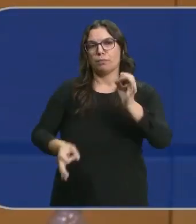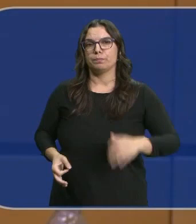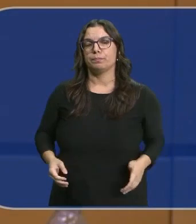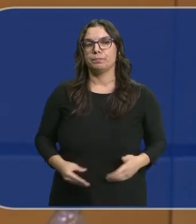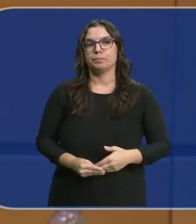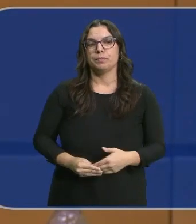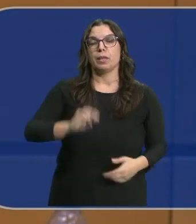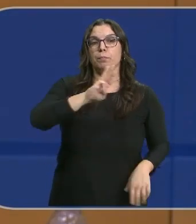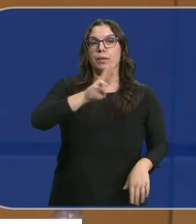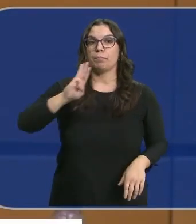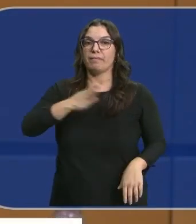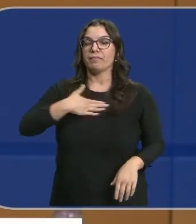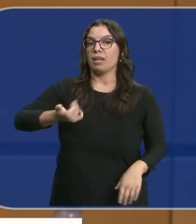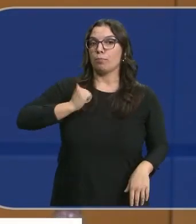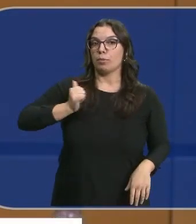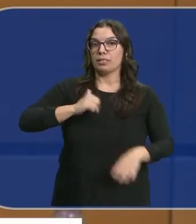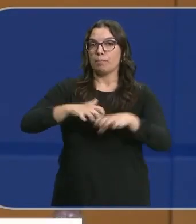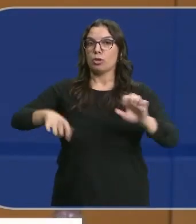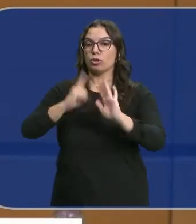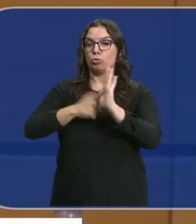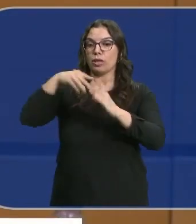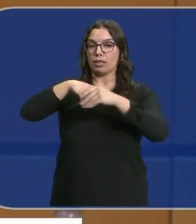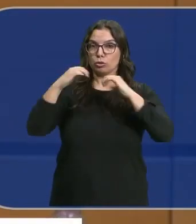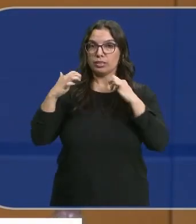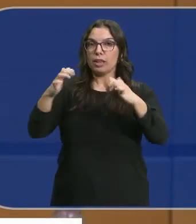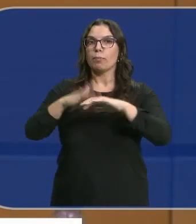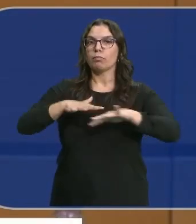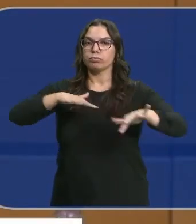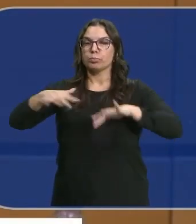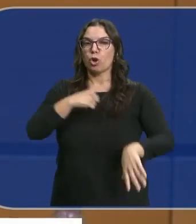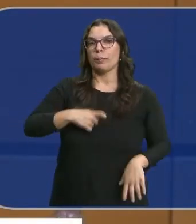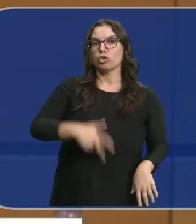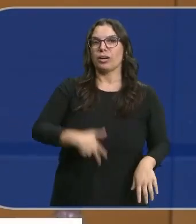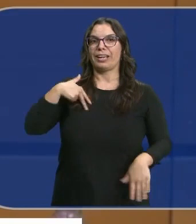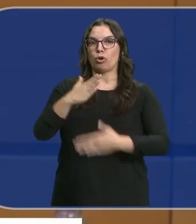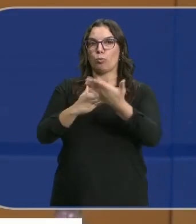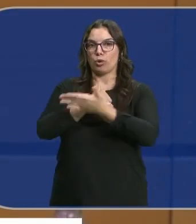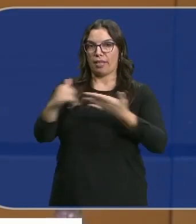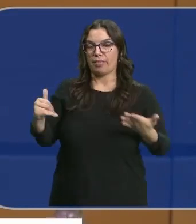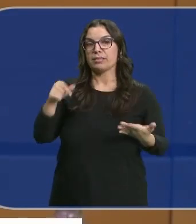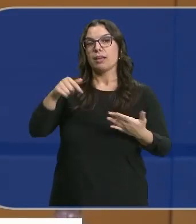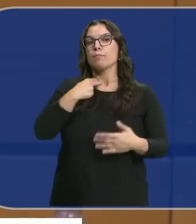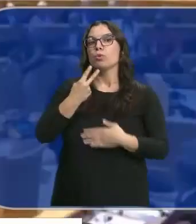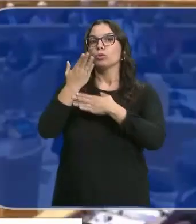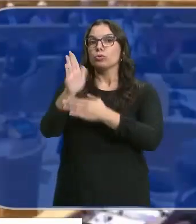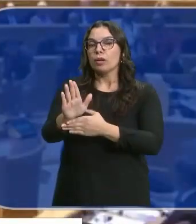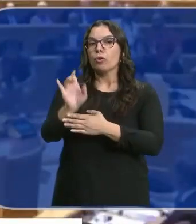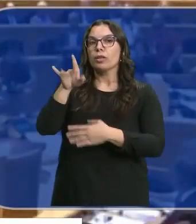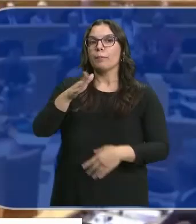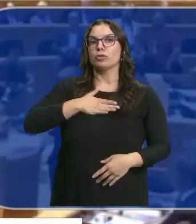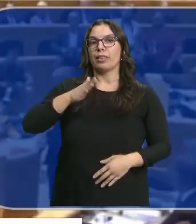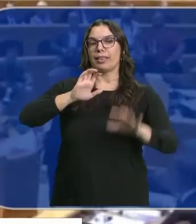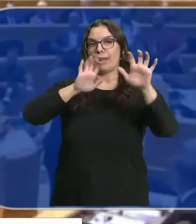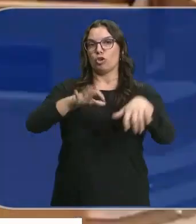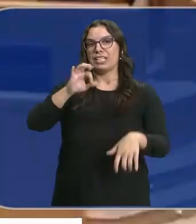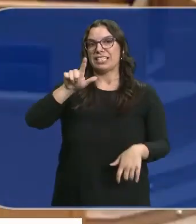El Partido Popular quiere aprovechar su mayoría absoluta en el Senado para reactivar la Comisión General de las Comunidades Autónomas, cuyo portavoz es el leonés